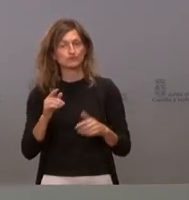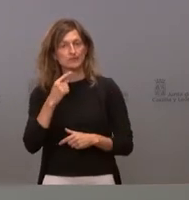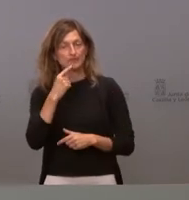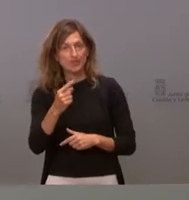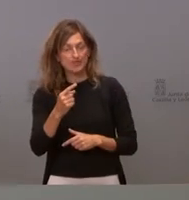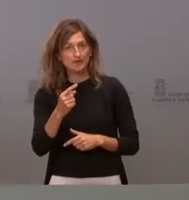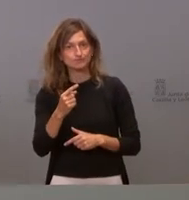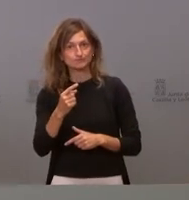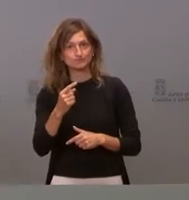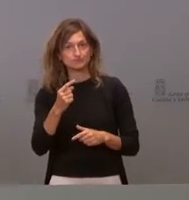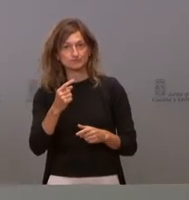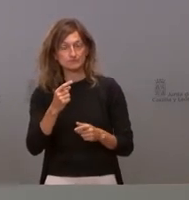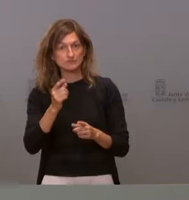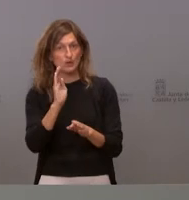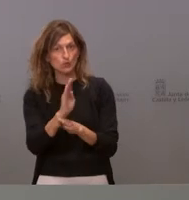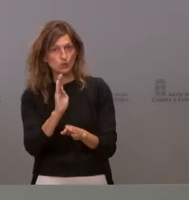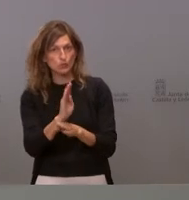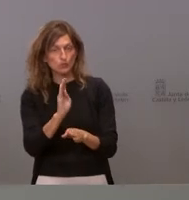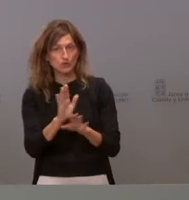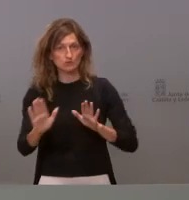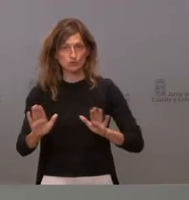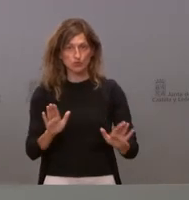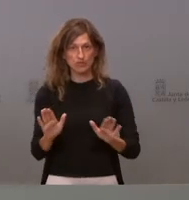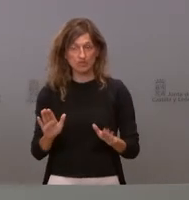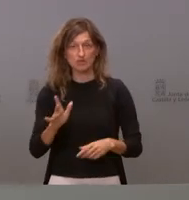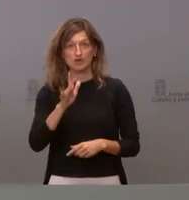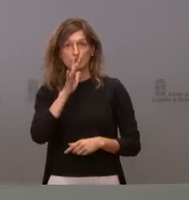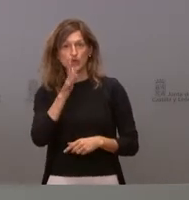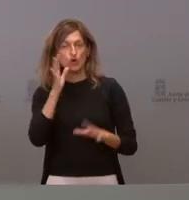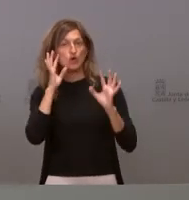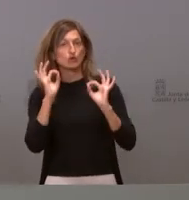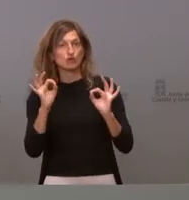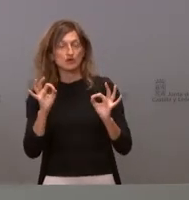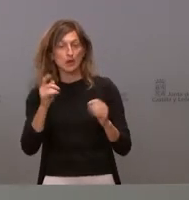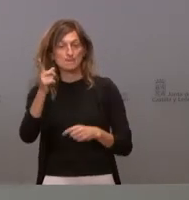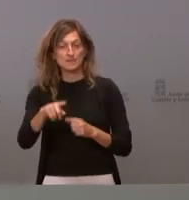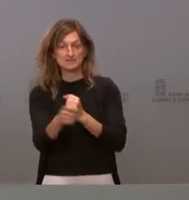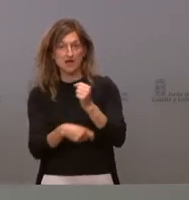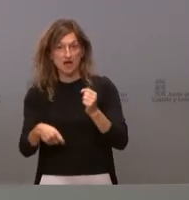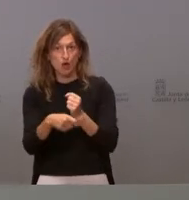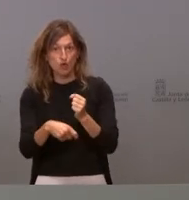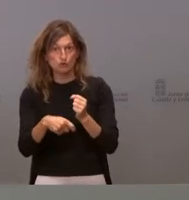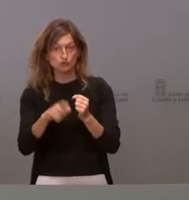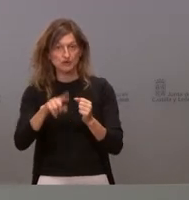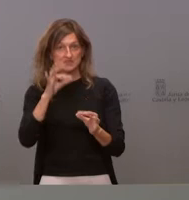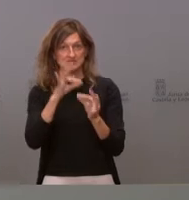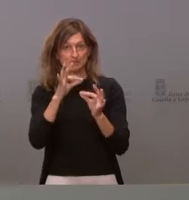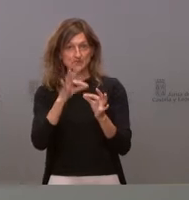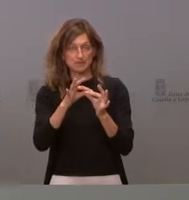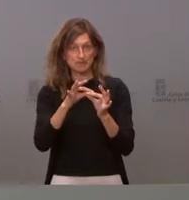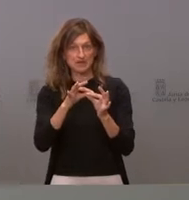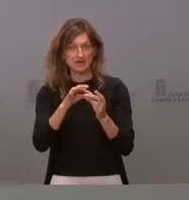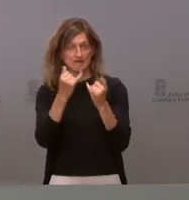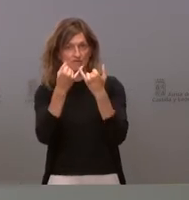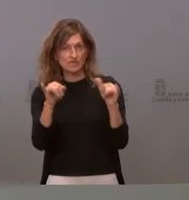manteniendo el discurso de prudencia porque evidentemente en este mes de agosto y los inicios de septiembre se producen